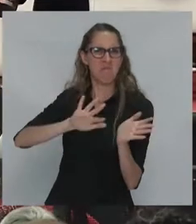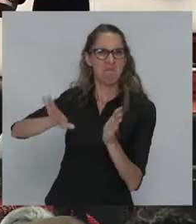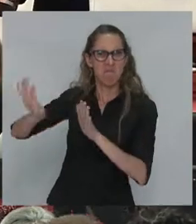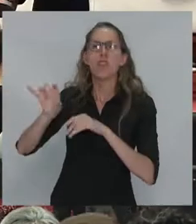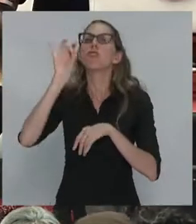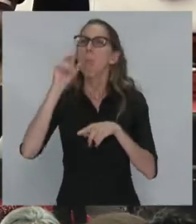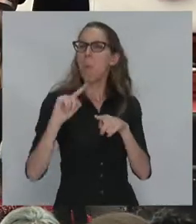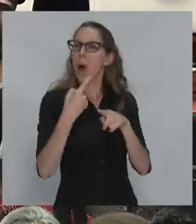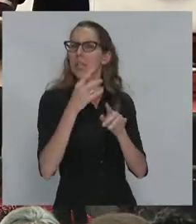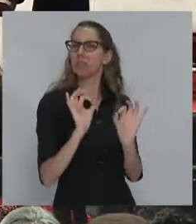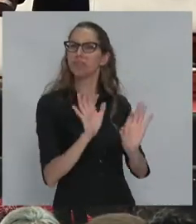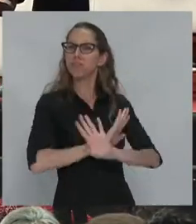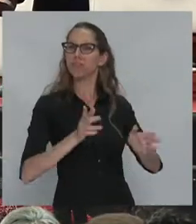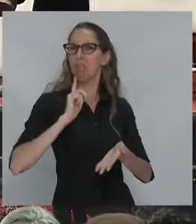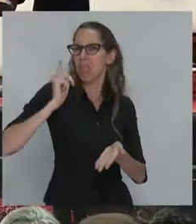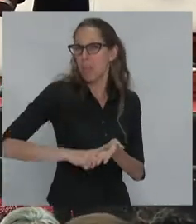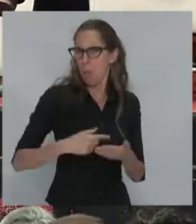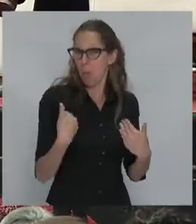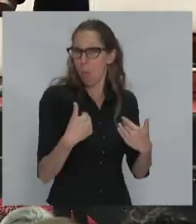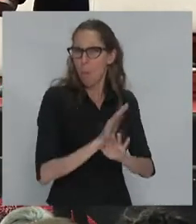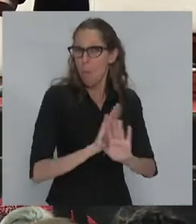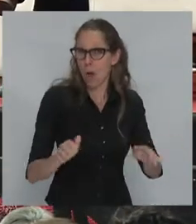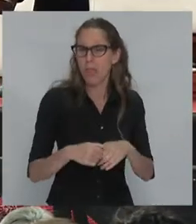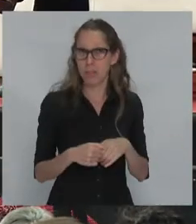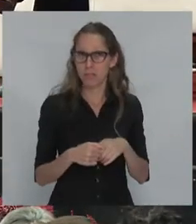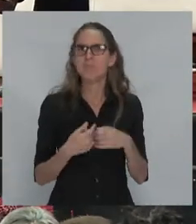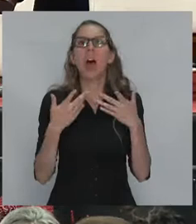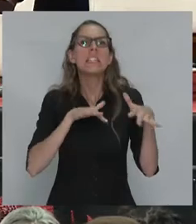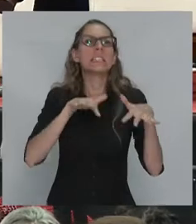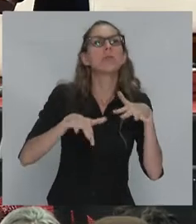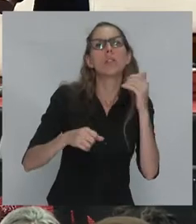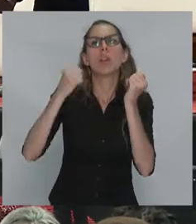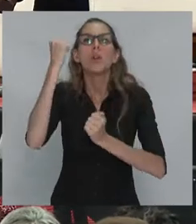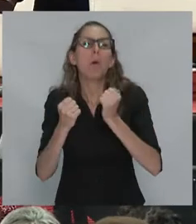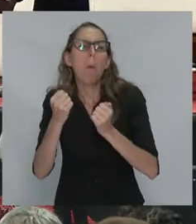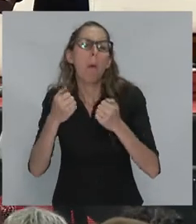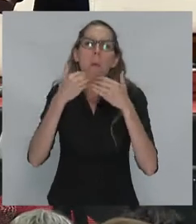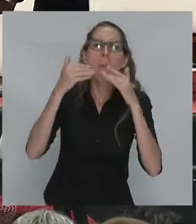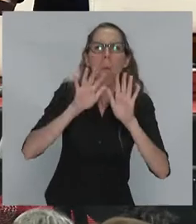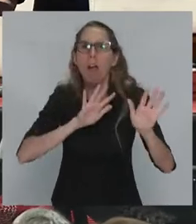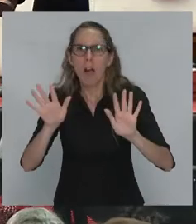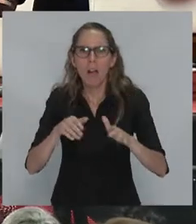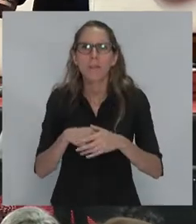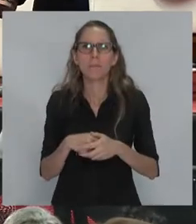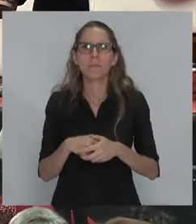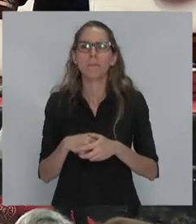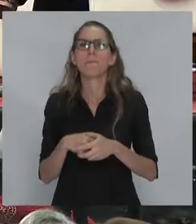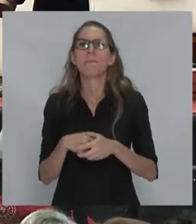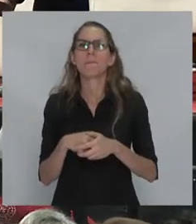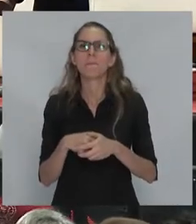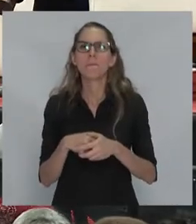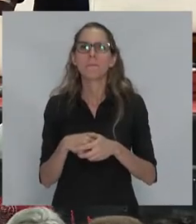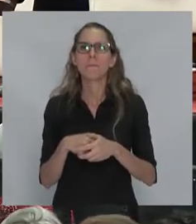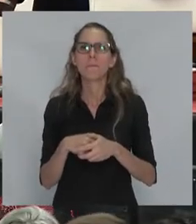política puede decidir cualquiera sea la situación económica, cualquiera sea precisamente la contradicción de